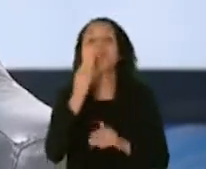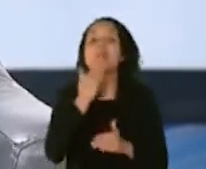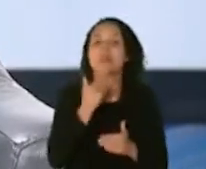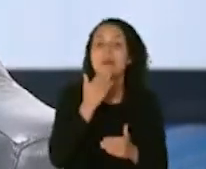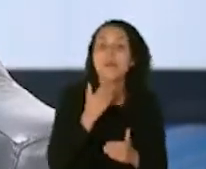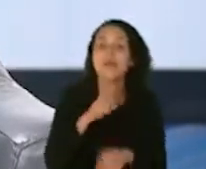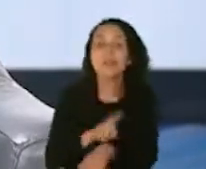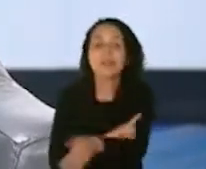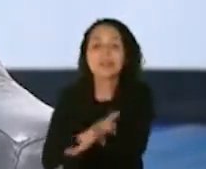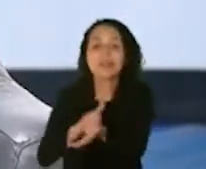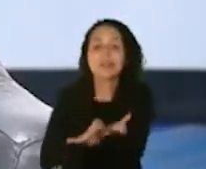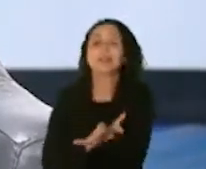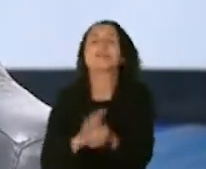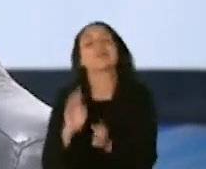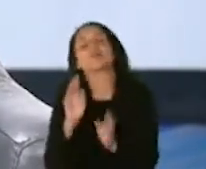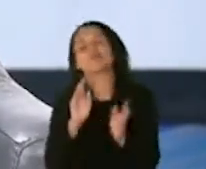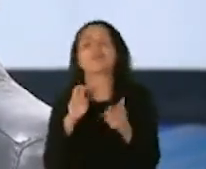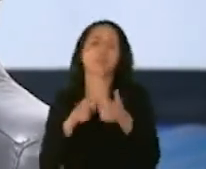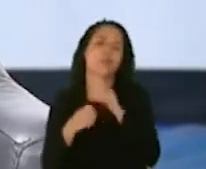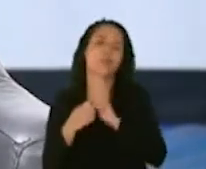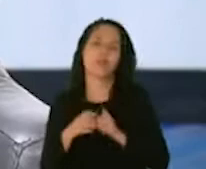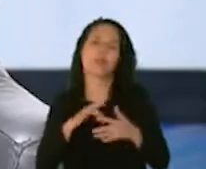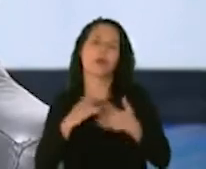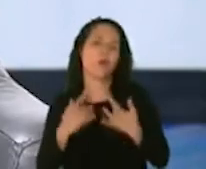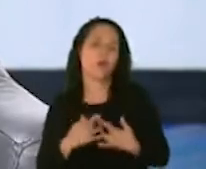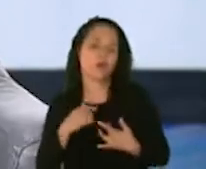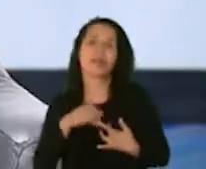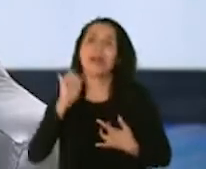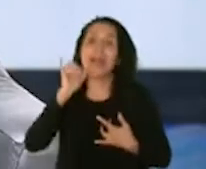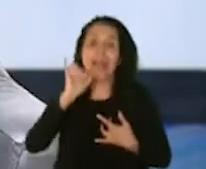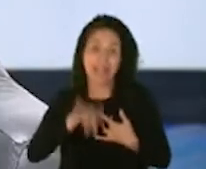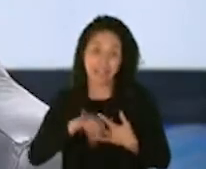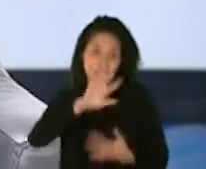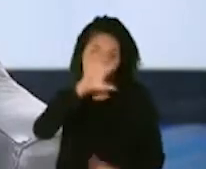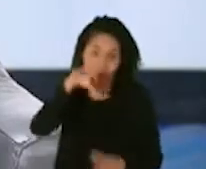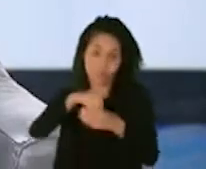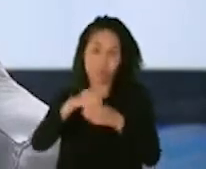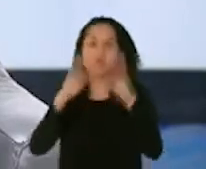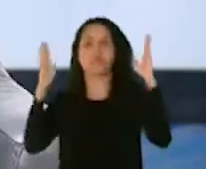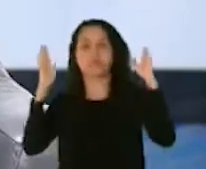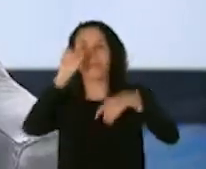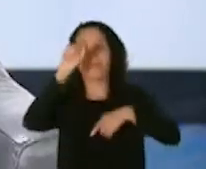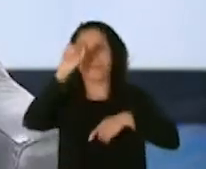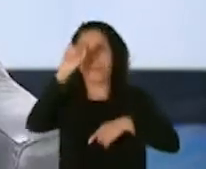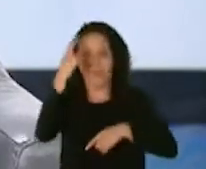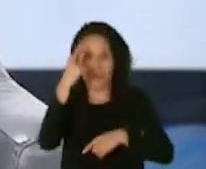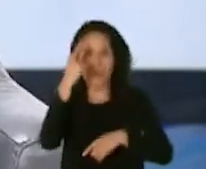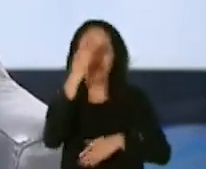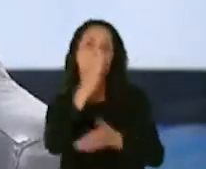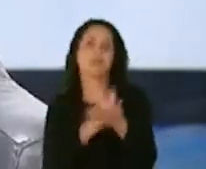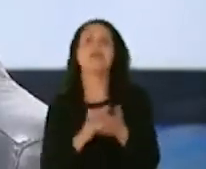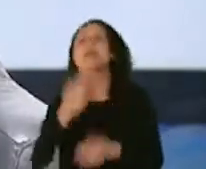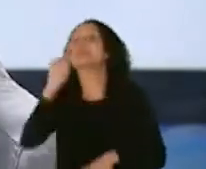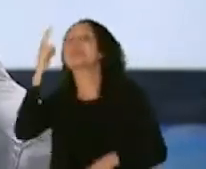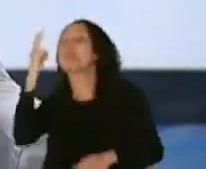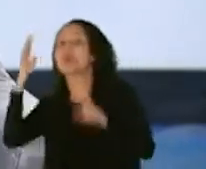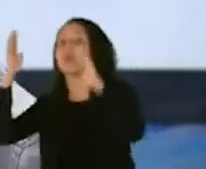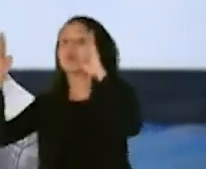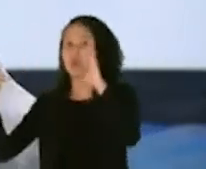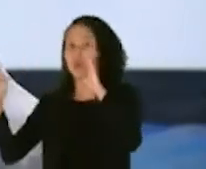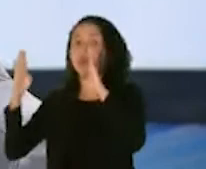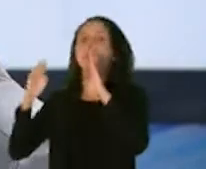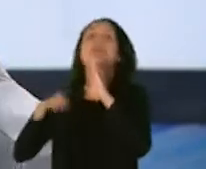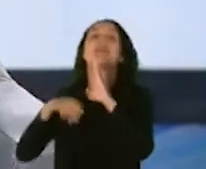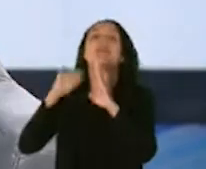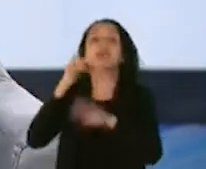problemas de corazón, etc. Todo eso es primera fase. Segunda fase, lo que supone es que se abre entonces la